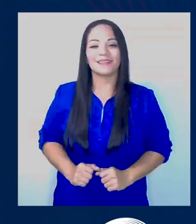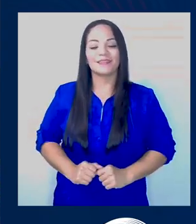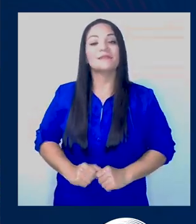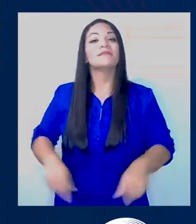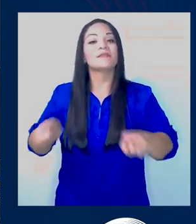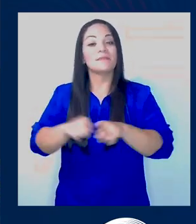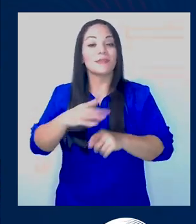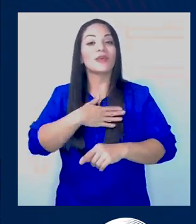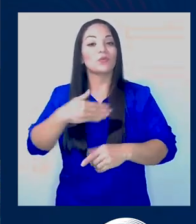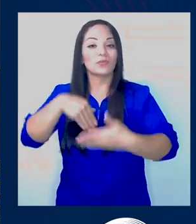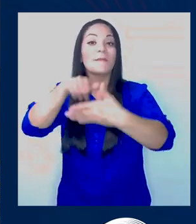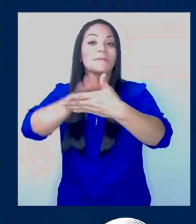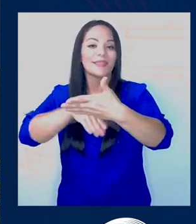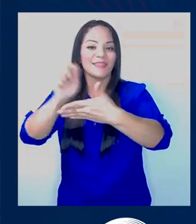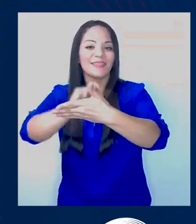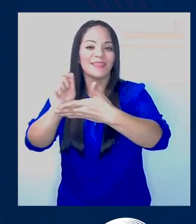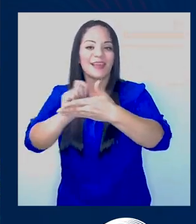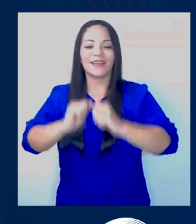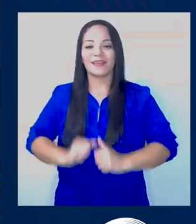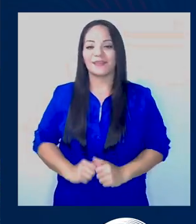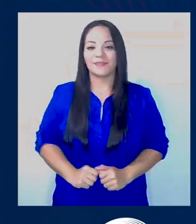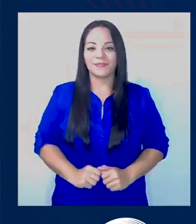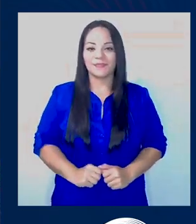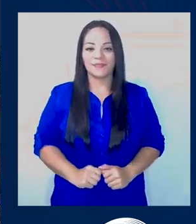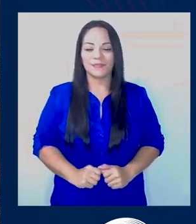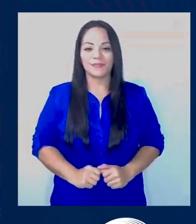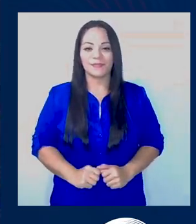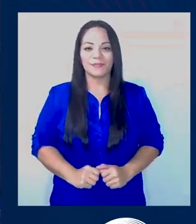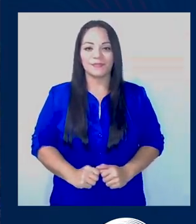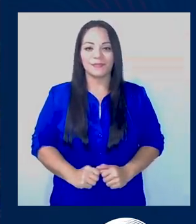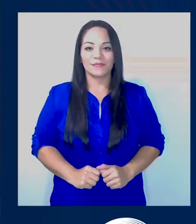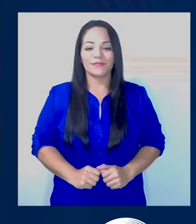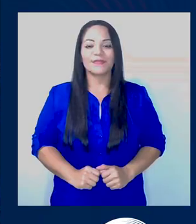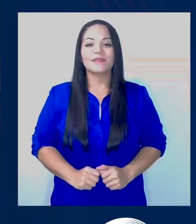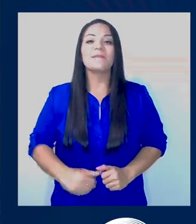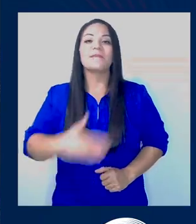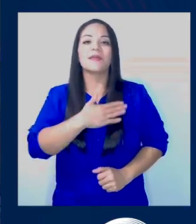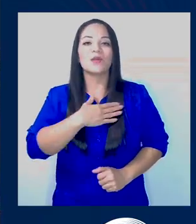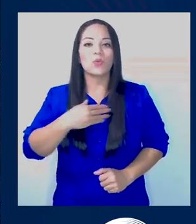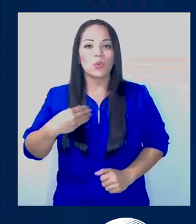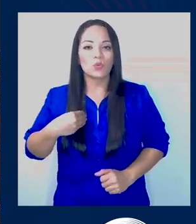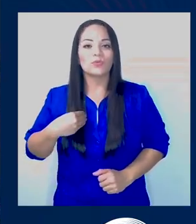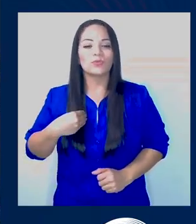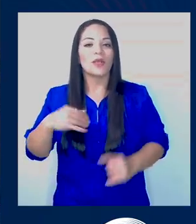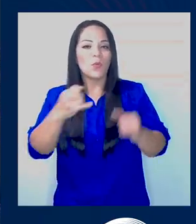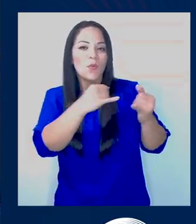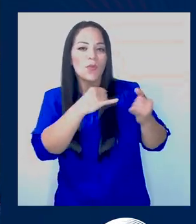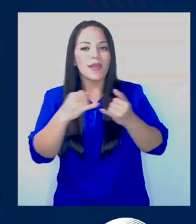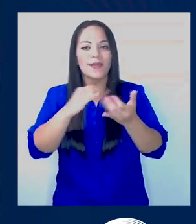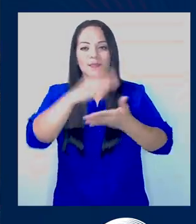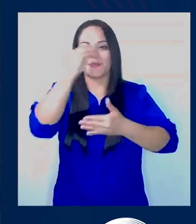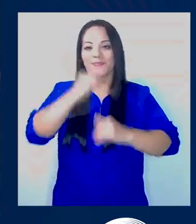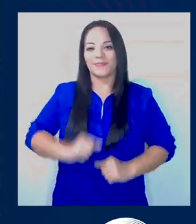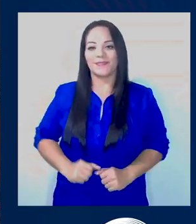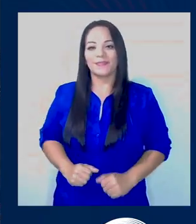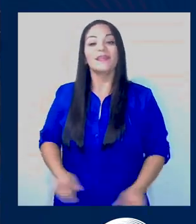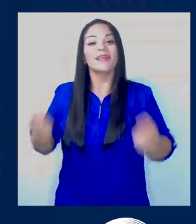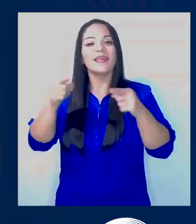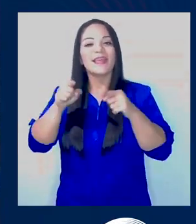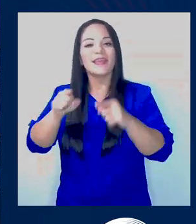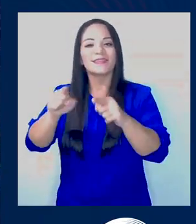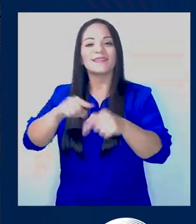inglés y también me gusta pintar, me gusta almorzar y me gusta jugar.